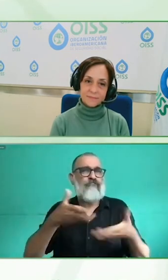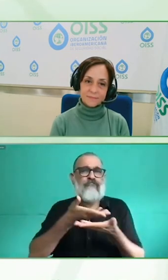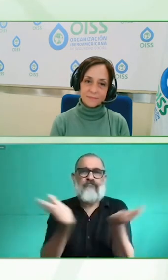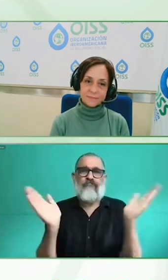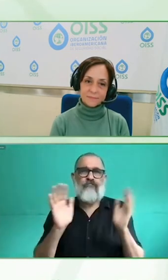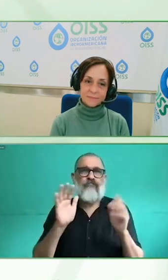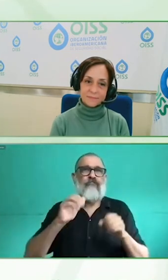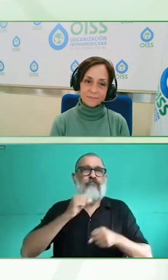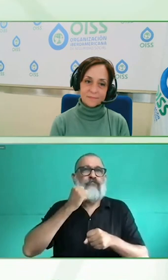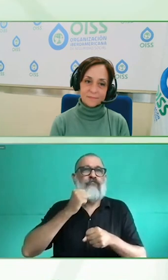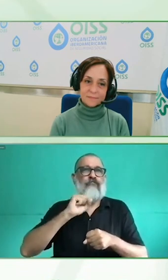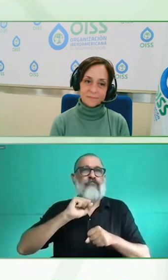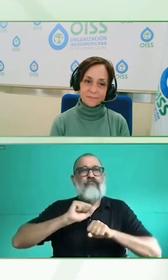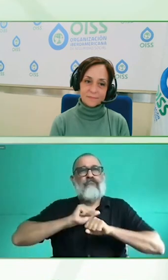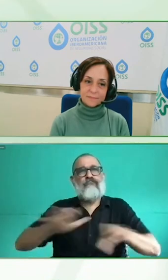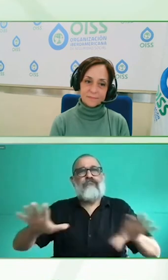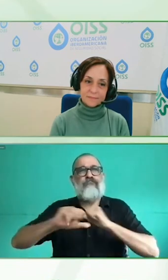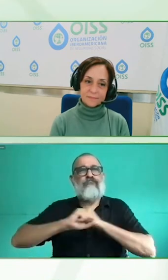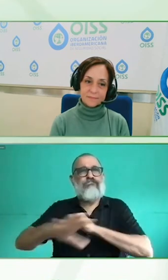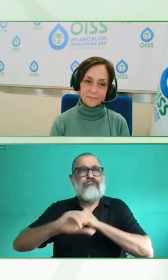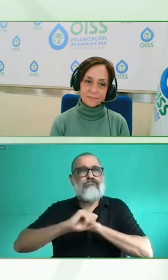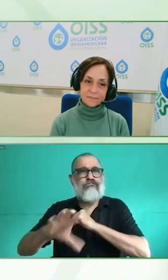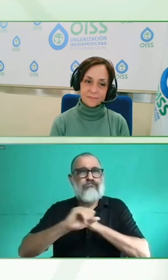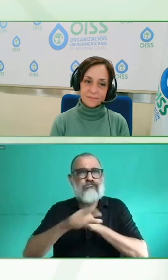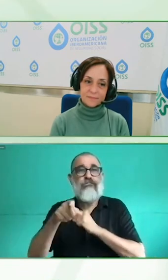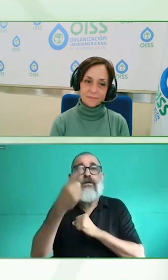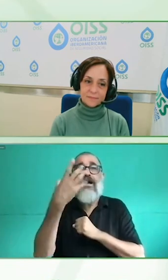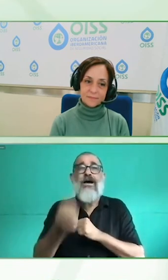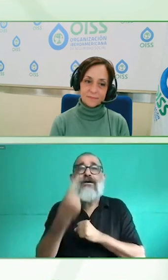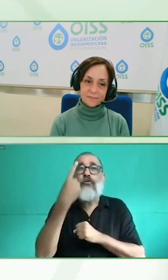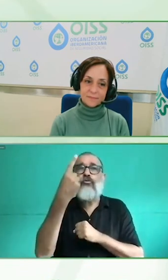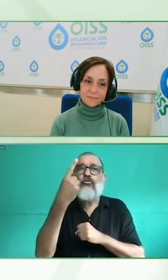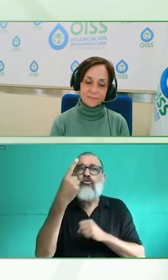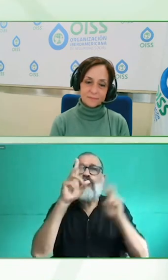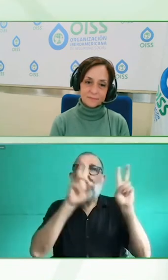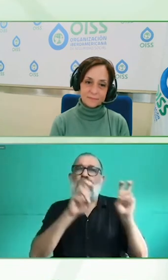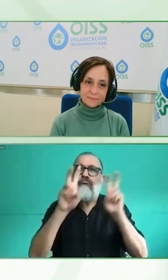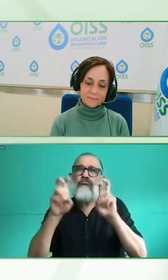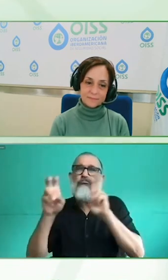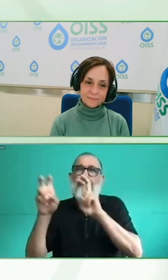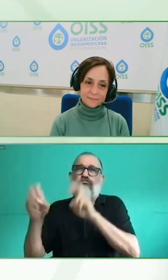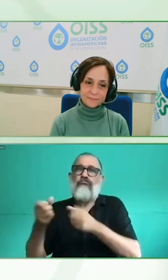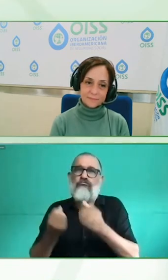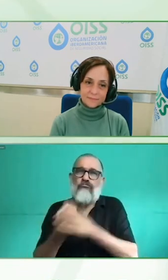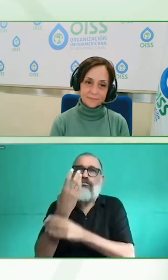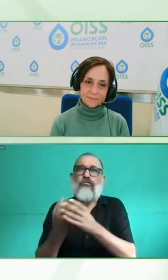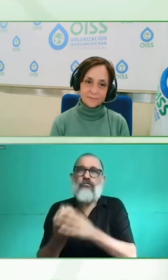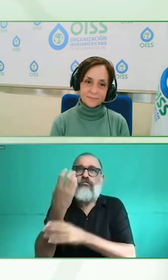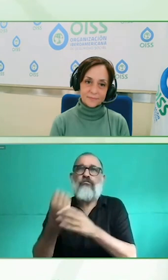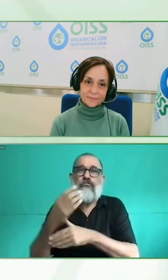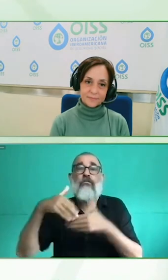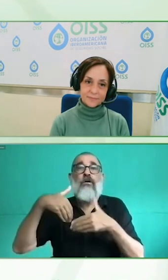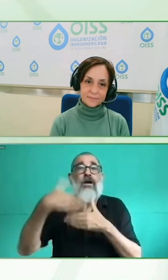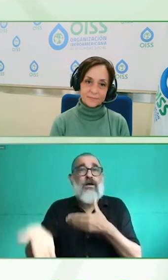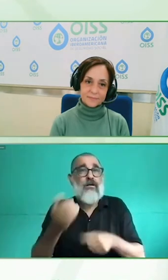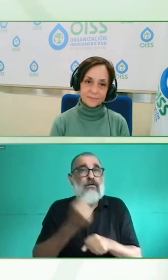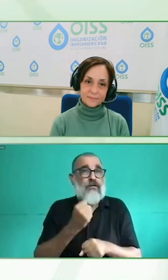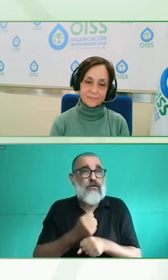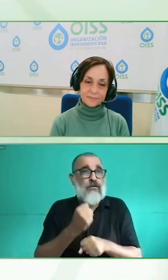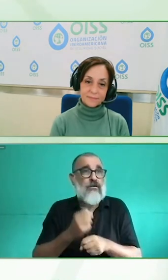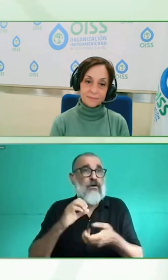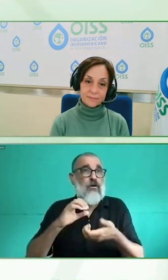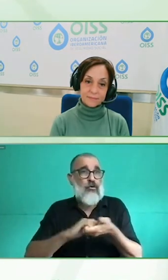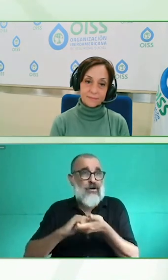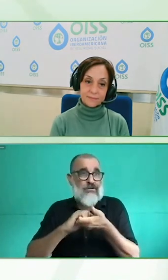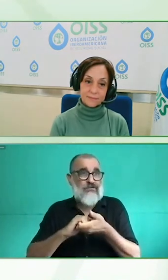Un par de ejemplos con eso es, una de las empresas con las cuales trabajamos es una empresa de bebidas multinacional y decía, bueno, ¿cómo distinguen